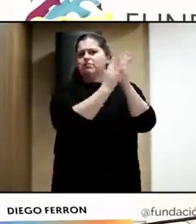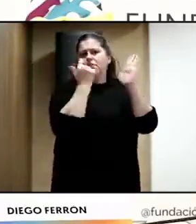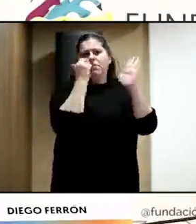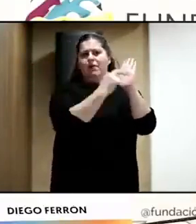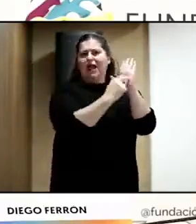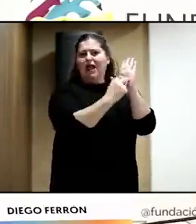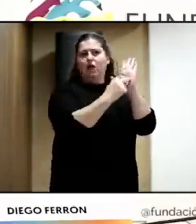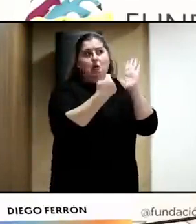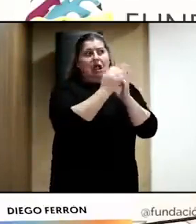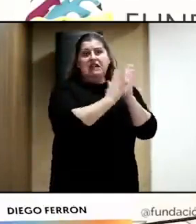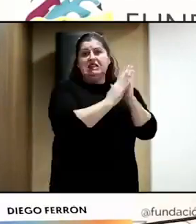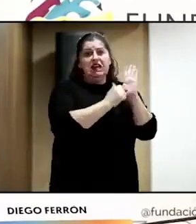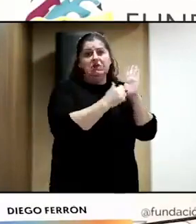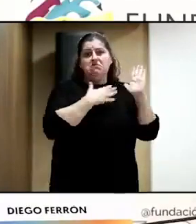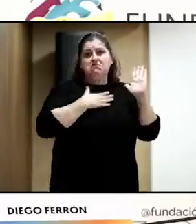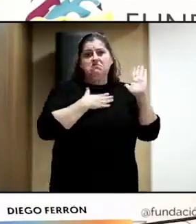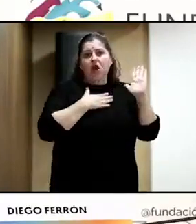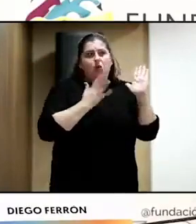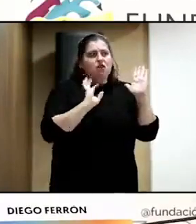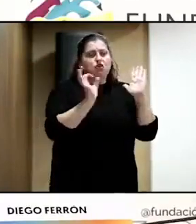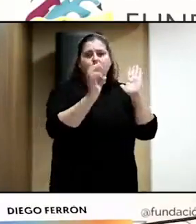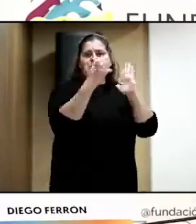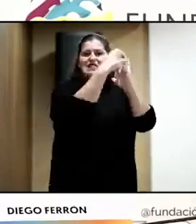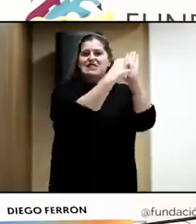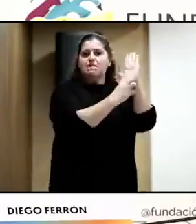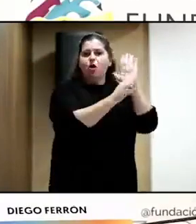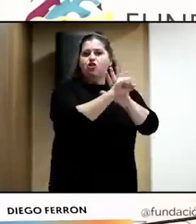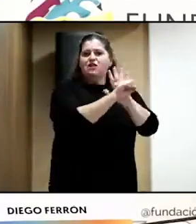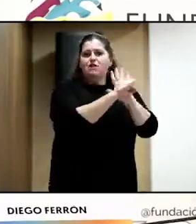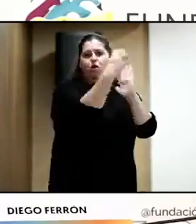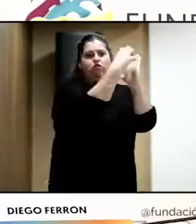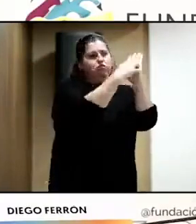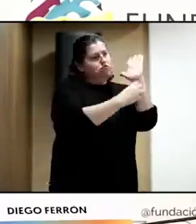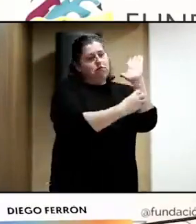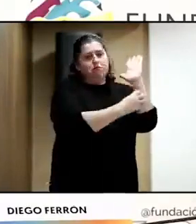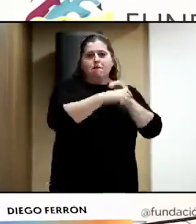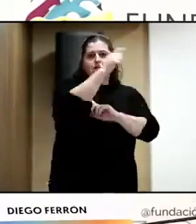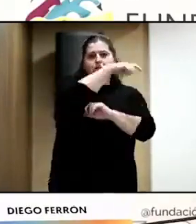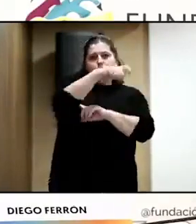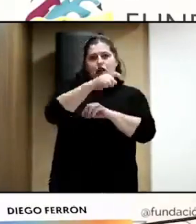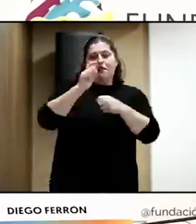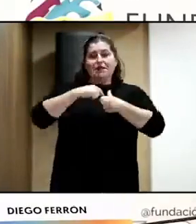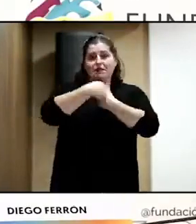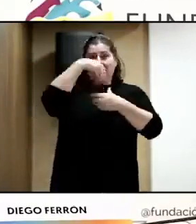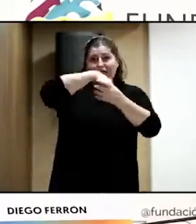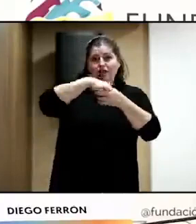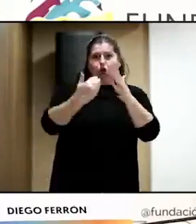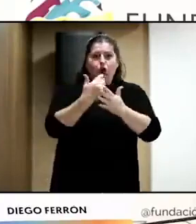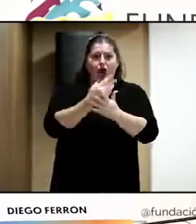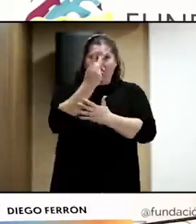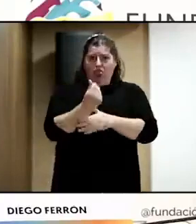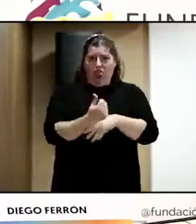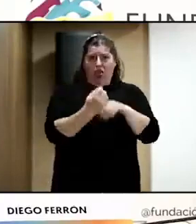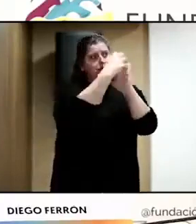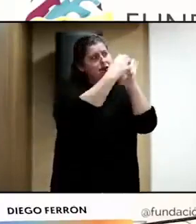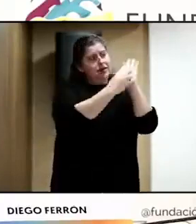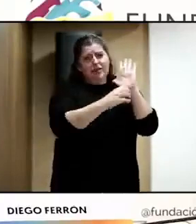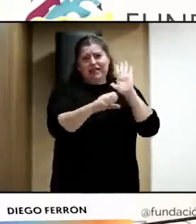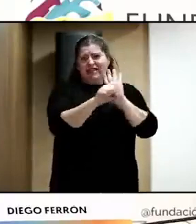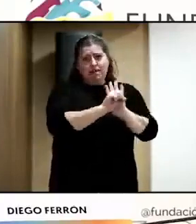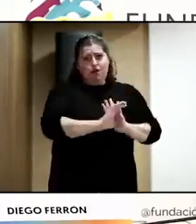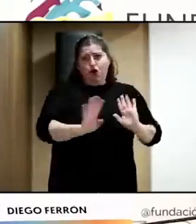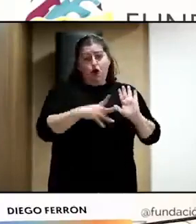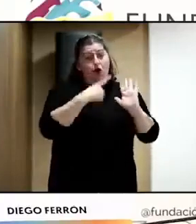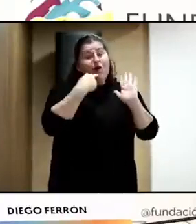cartel no deja de ser, en fin, una simbología de algunas de las personas que participan en estas jornadas durante dos días. Y creo que son